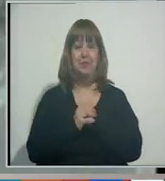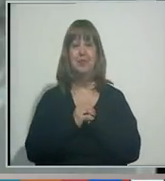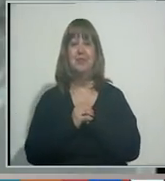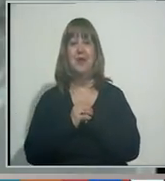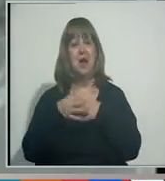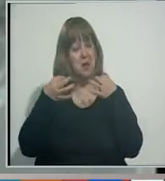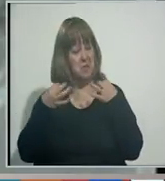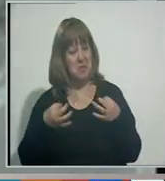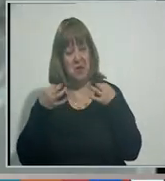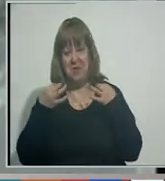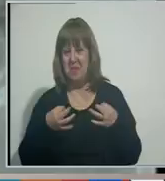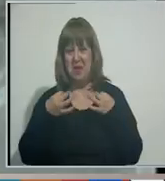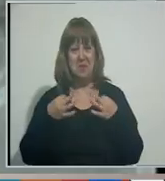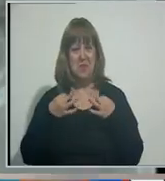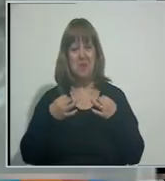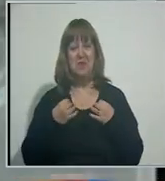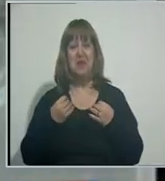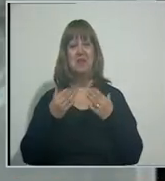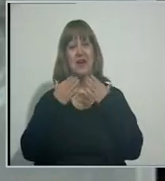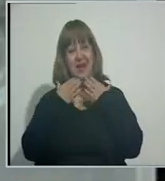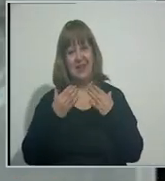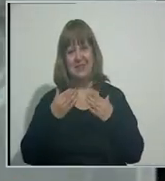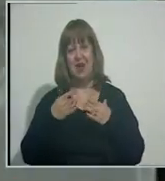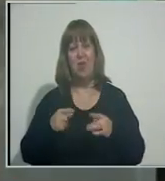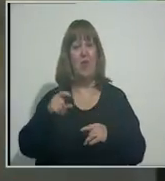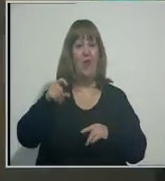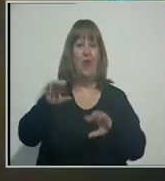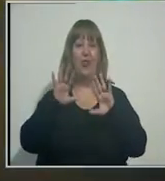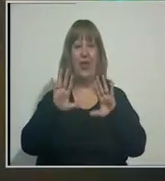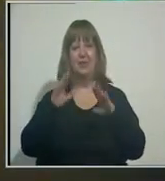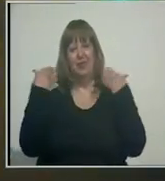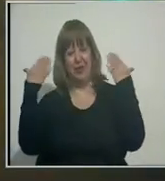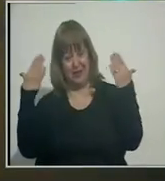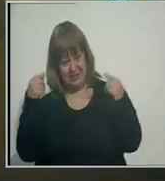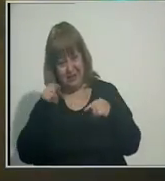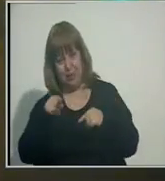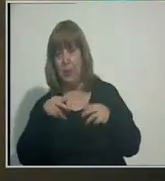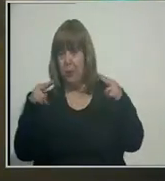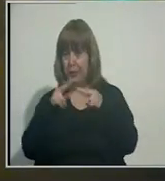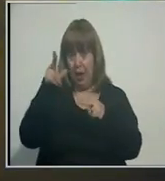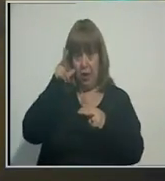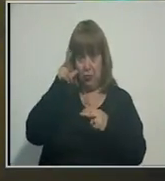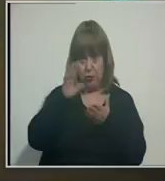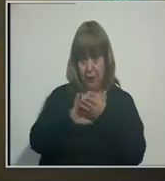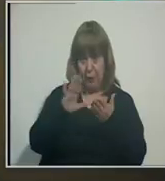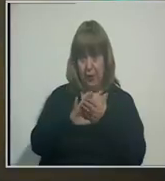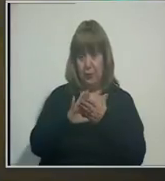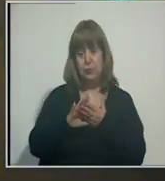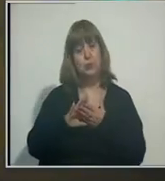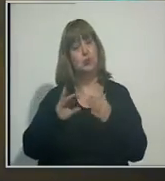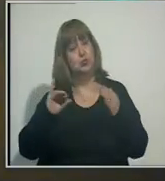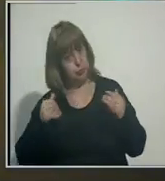felicitados, carita feliz para usted, Peter. Muchísimas gracias y nos reencontramos a las 8, ¿le parece? A mí me parece